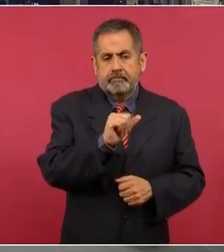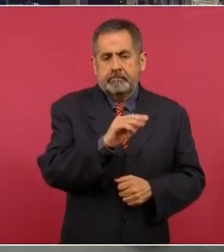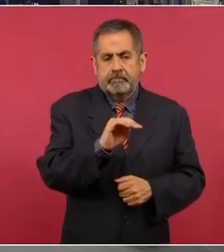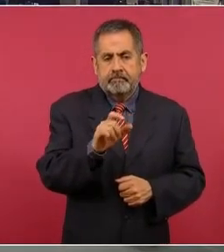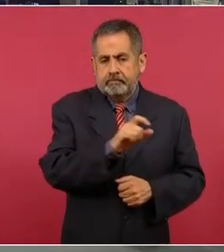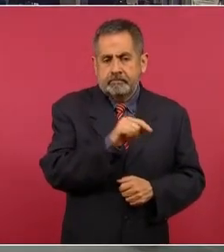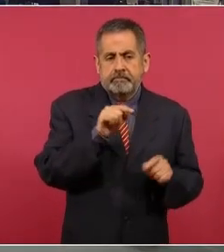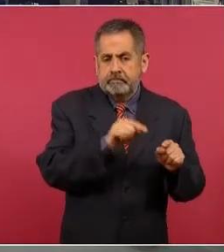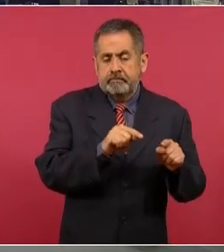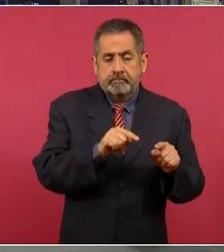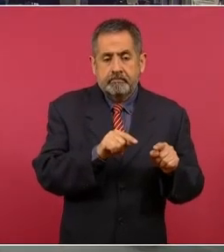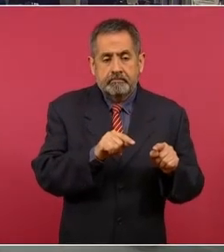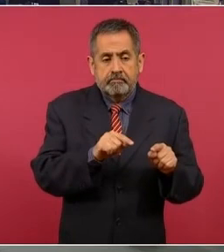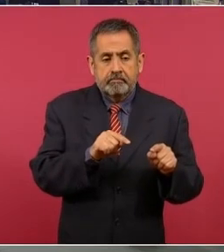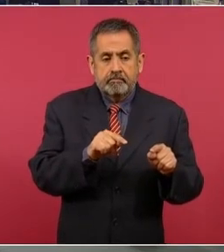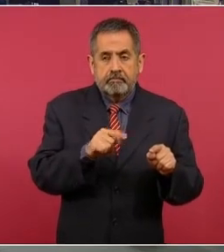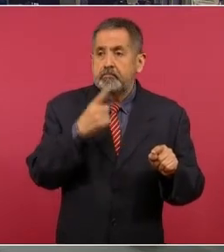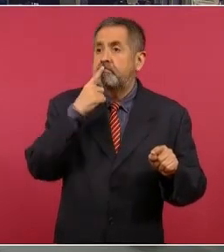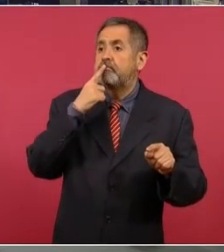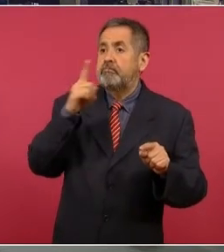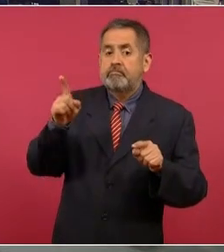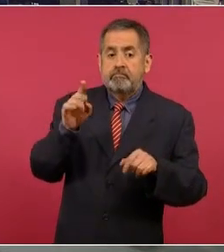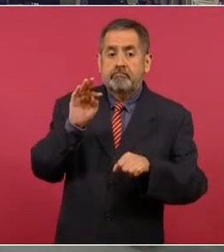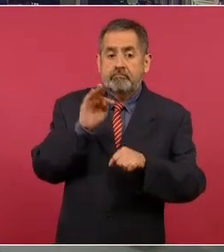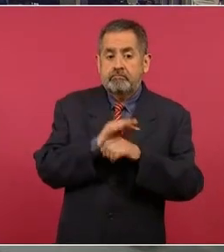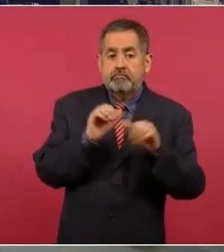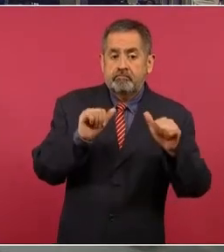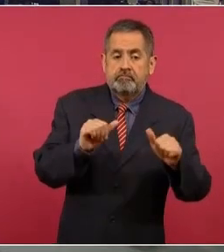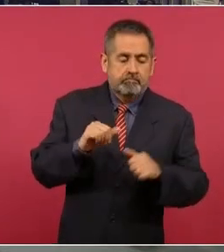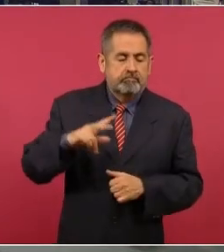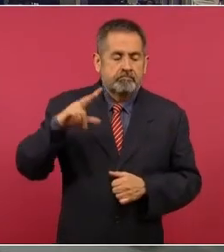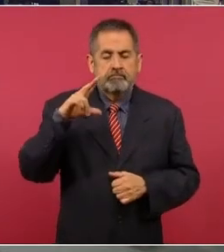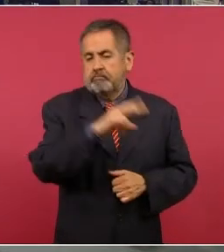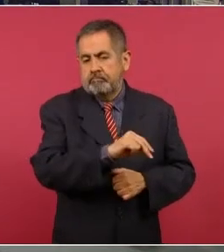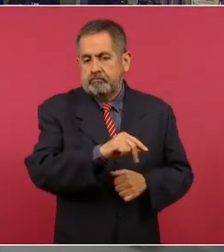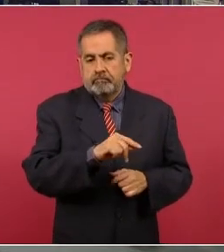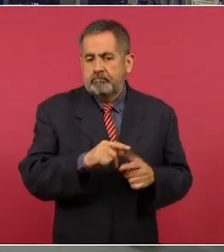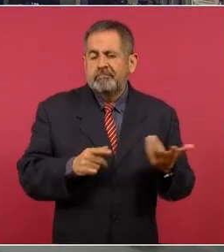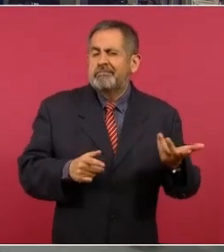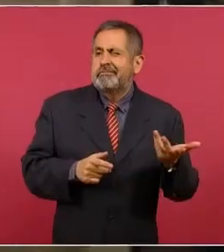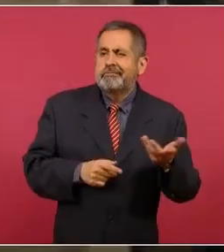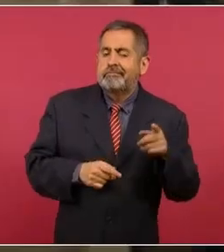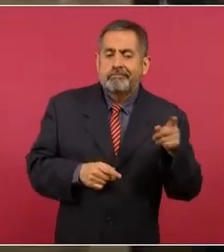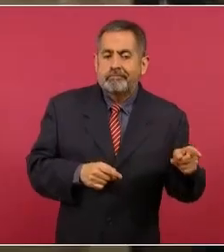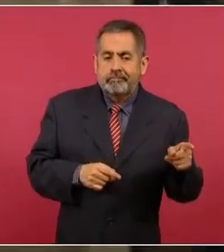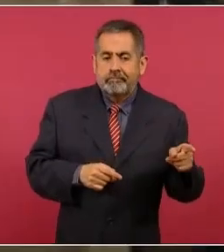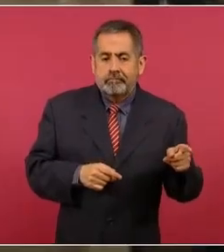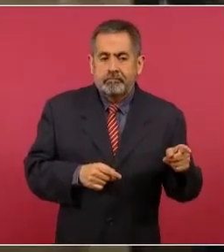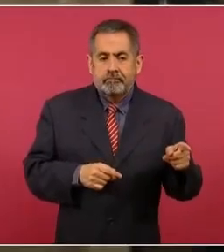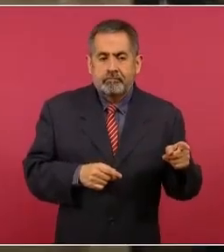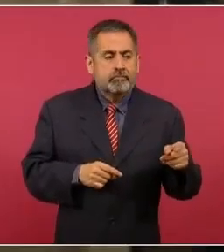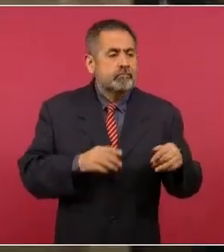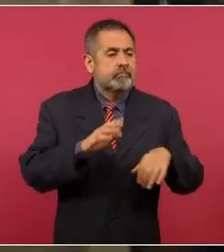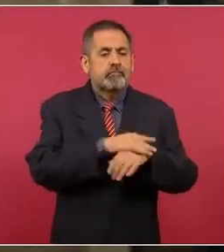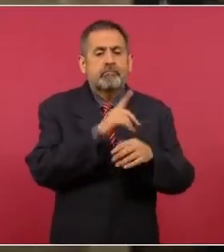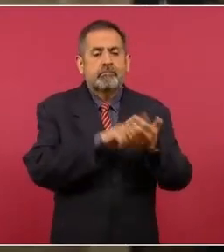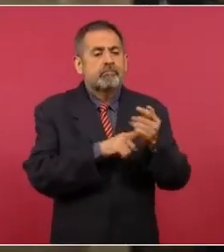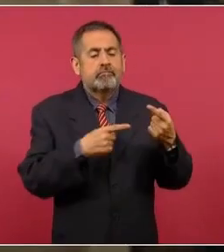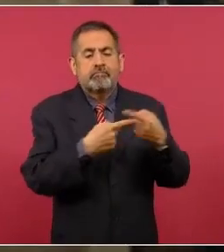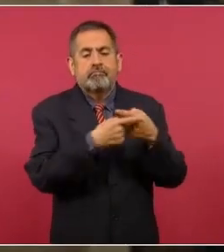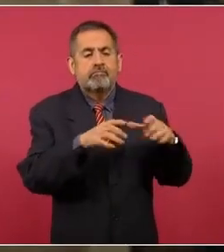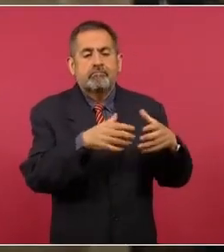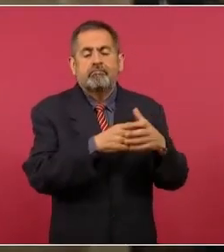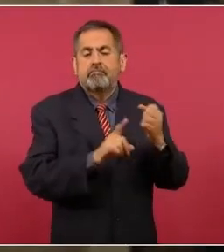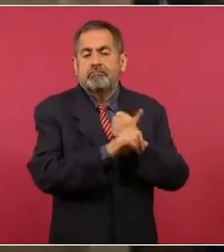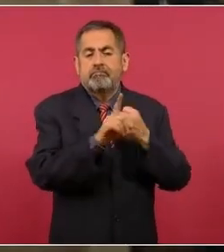negaron un amparo con su conflicto que tiene